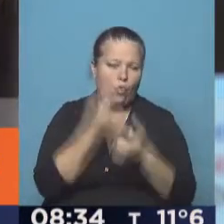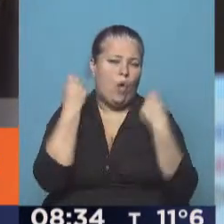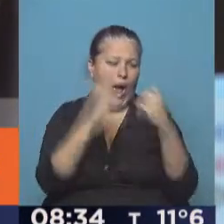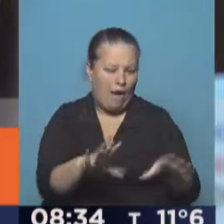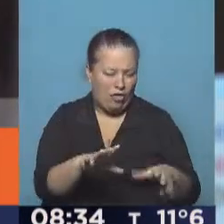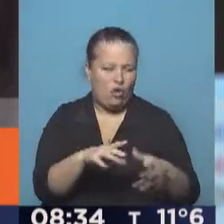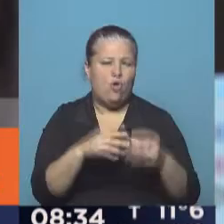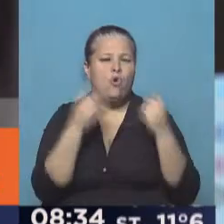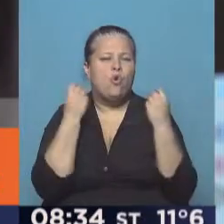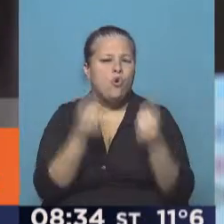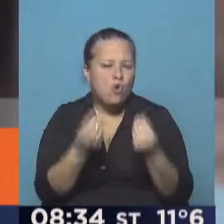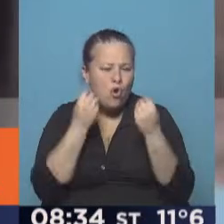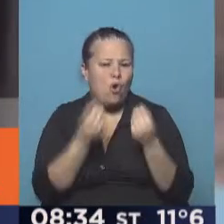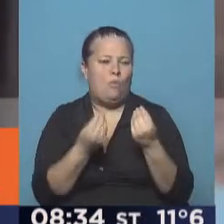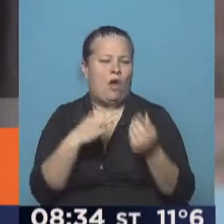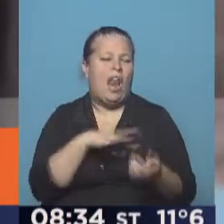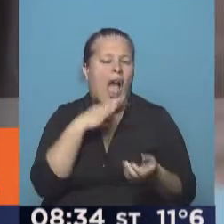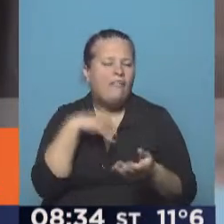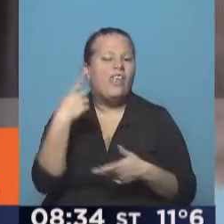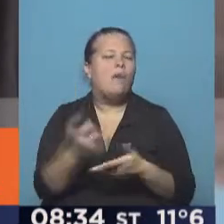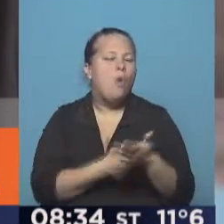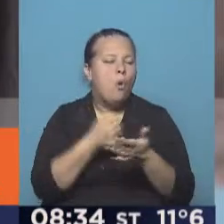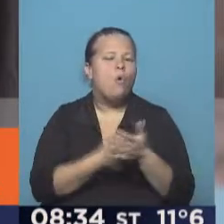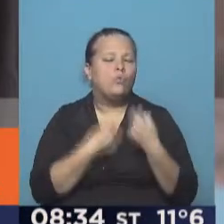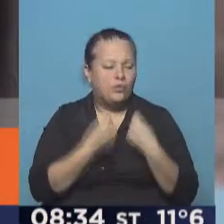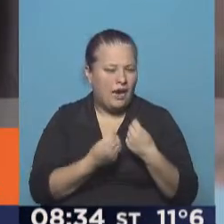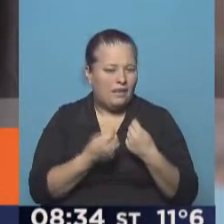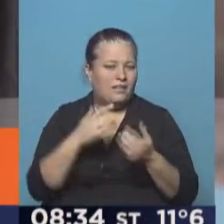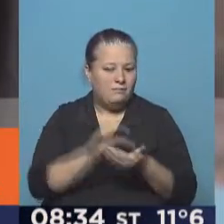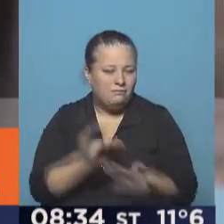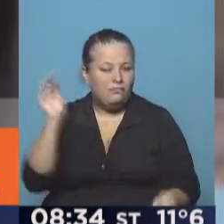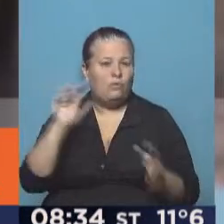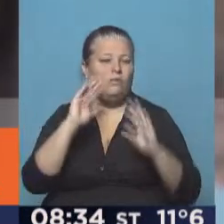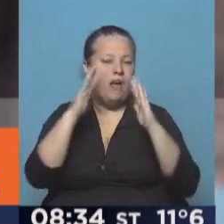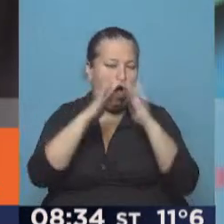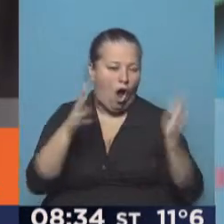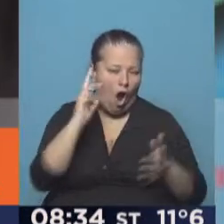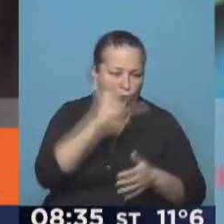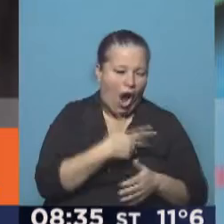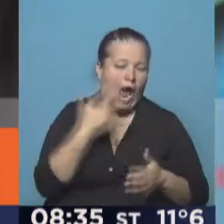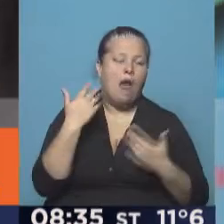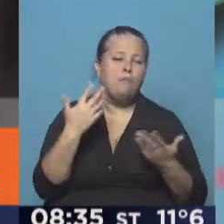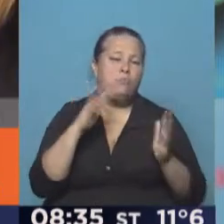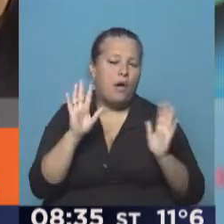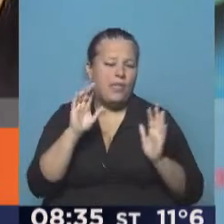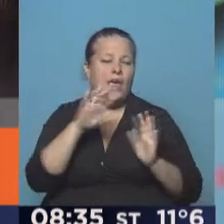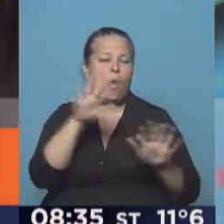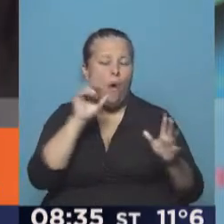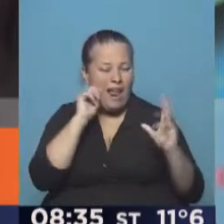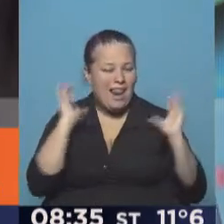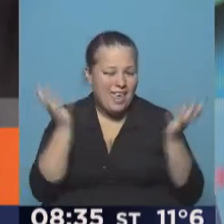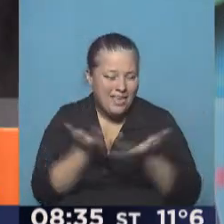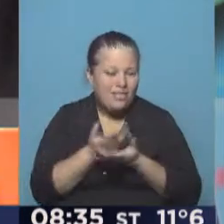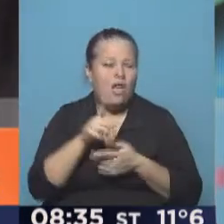abandono. ¿Cómo es abordar la vida desde ese lugar? Habiendo crecido en un hogar, puede ser tal vez un lugar acogedor,